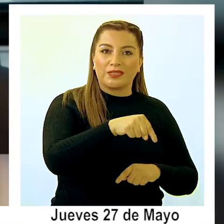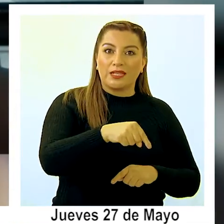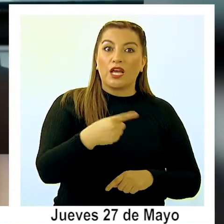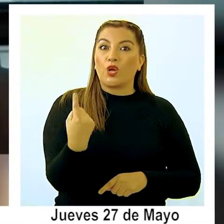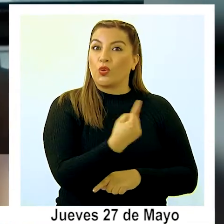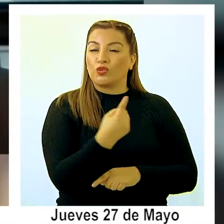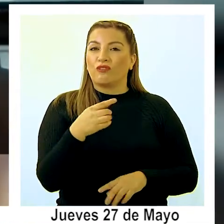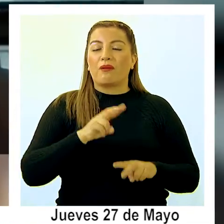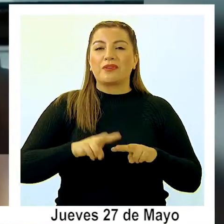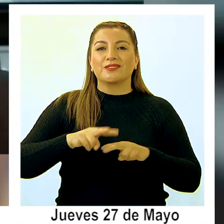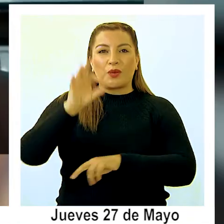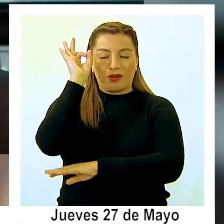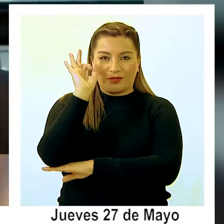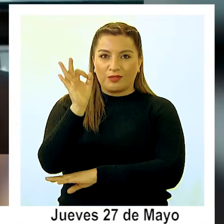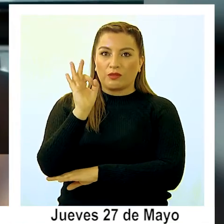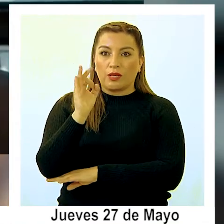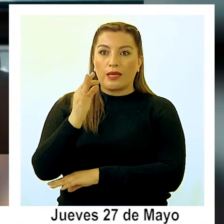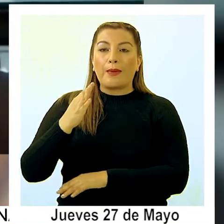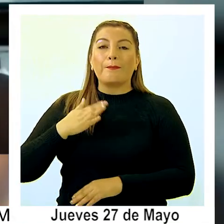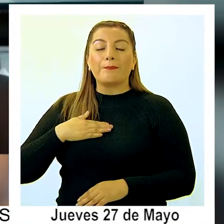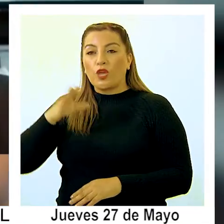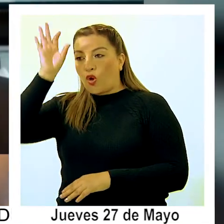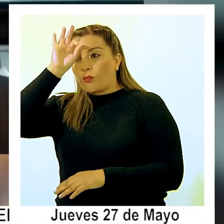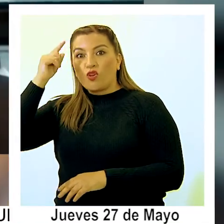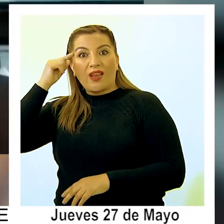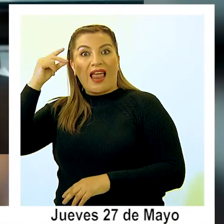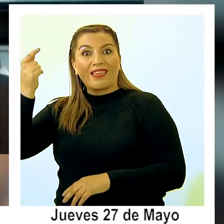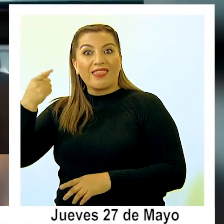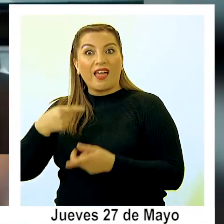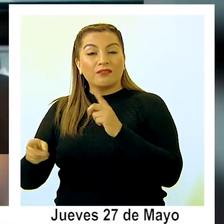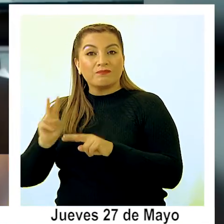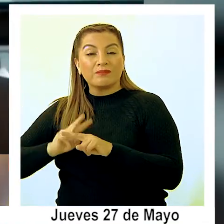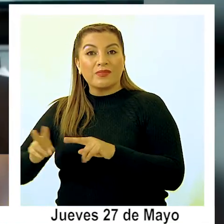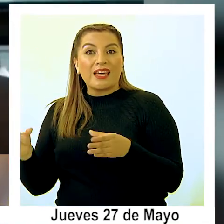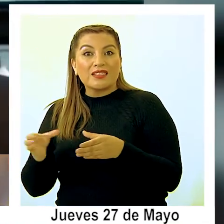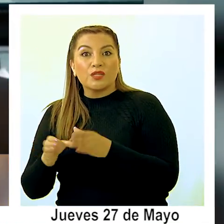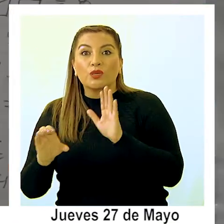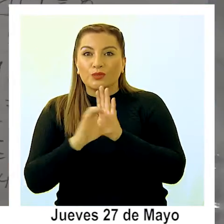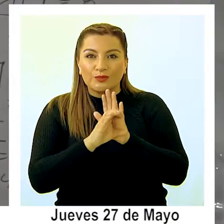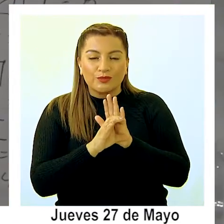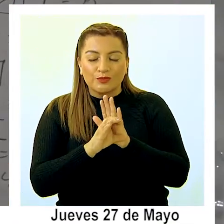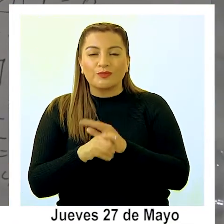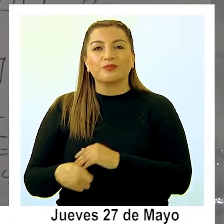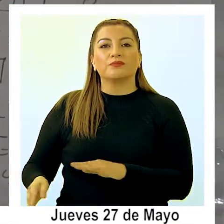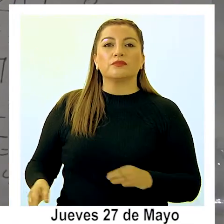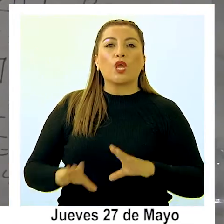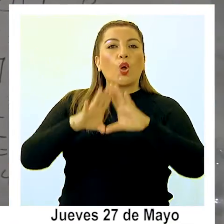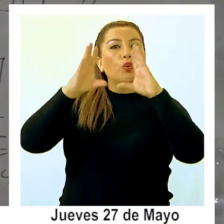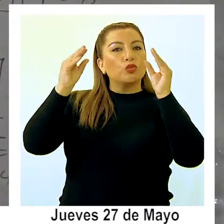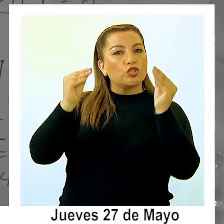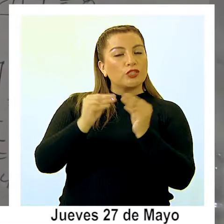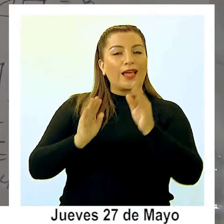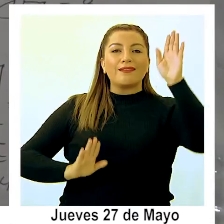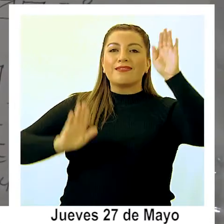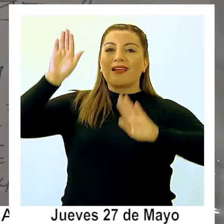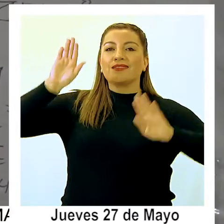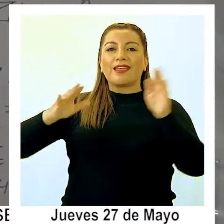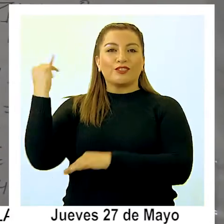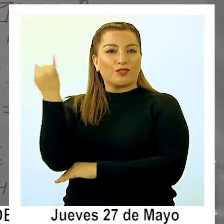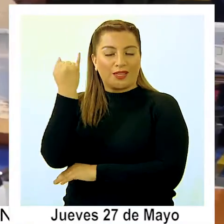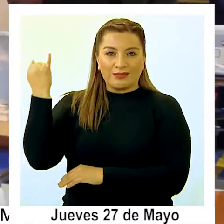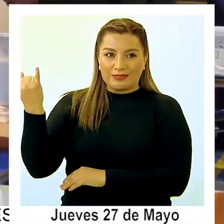través de ella vamos a llevar nuestras voces o las ideas que queríamos llevar a la Constitución. En total, los candidatos